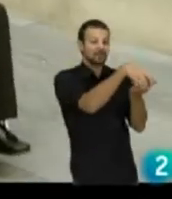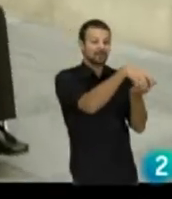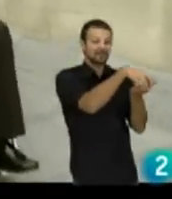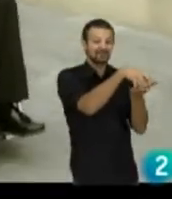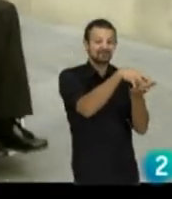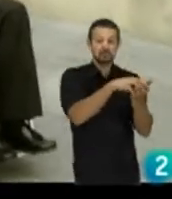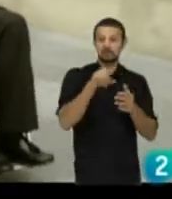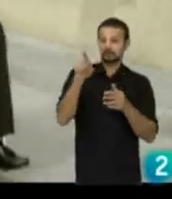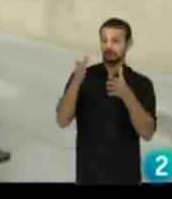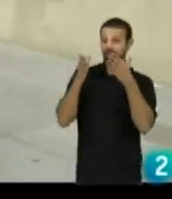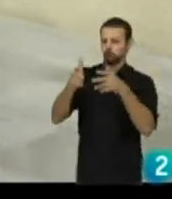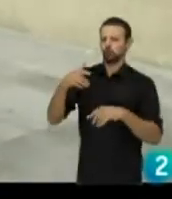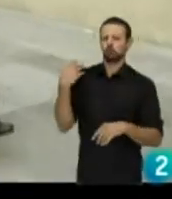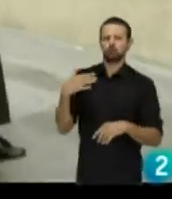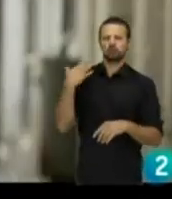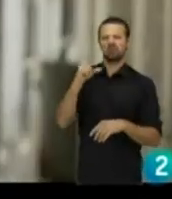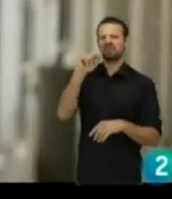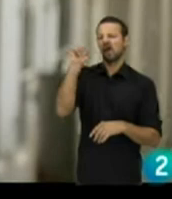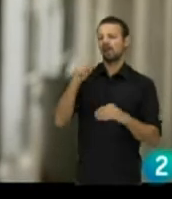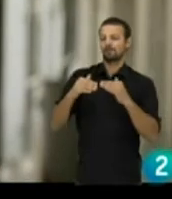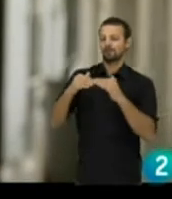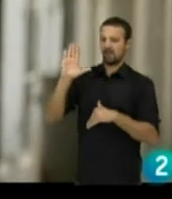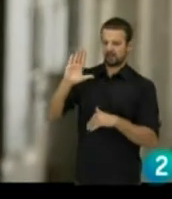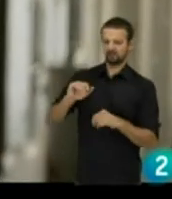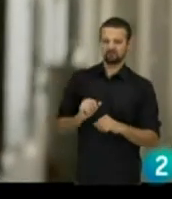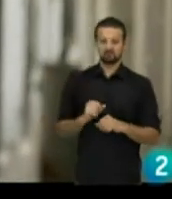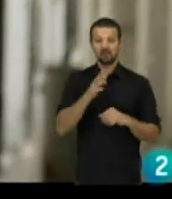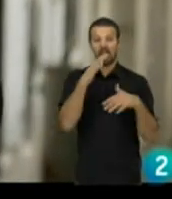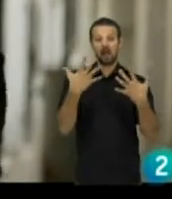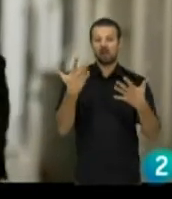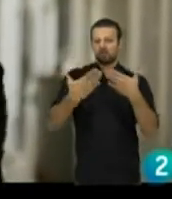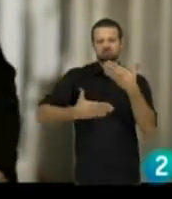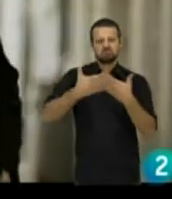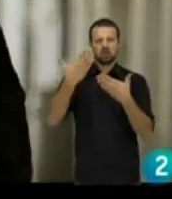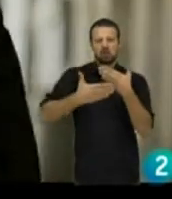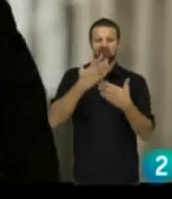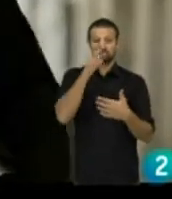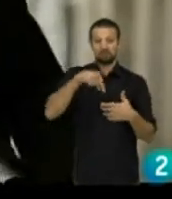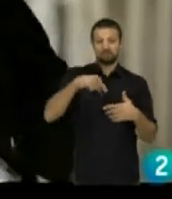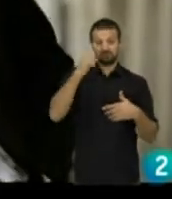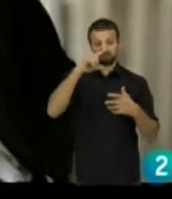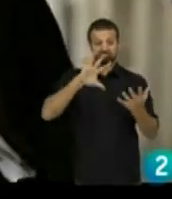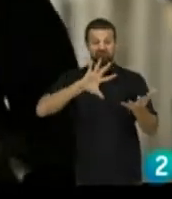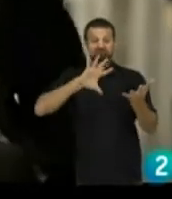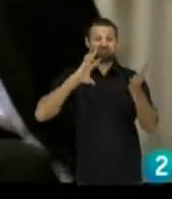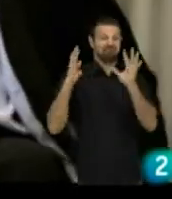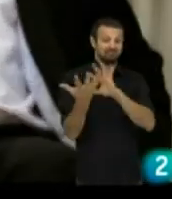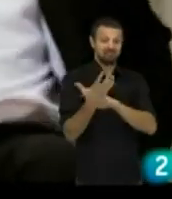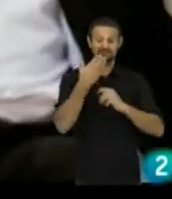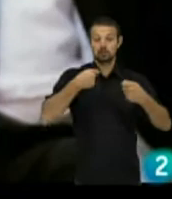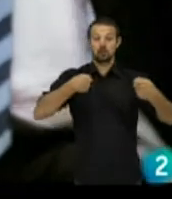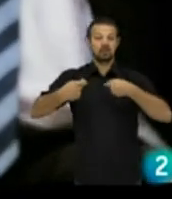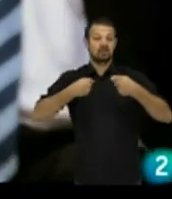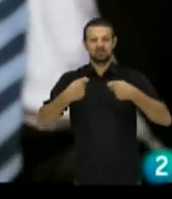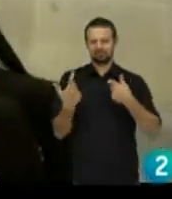Oye, allí se venden las famosas yemas, ¿verdad? Esa es la Flor de Castilla. Esa es una parcelería que tiene más de 100 años, que se ha modernizado,